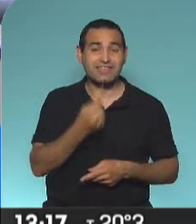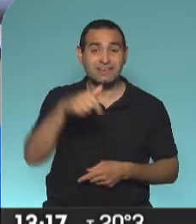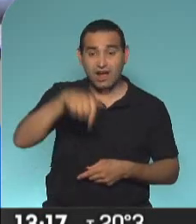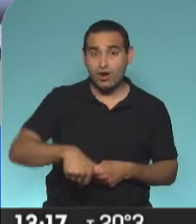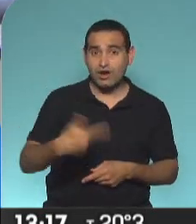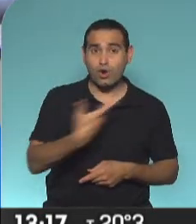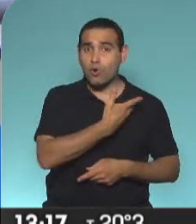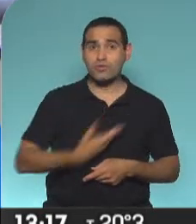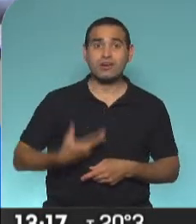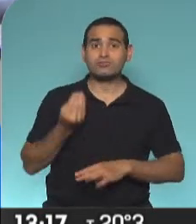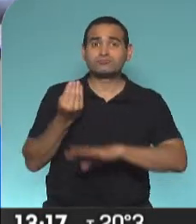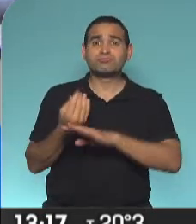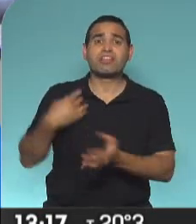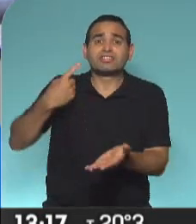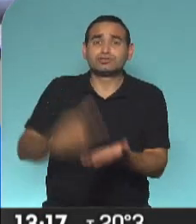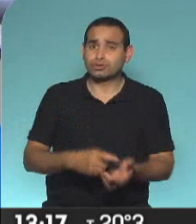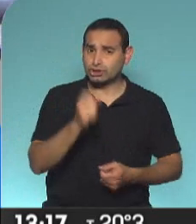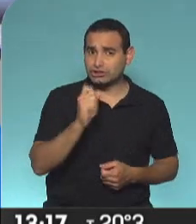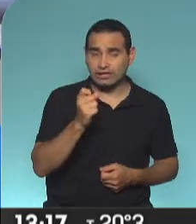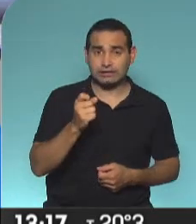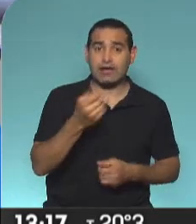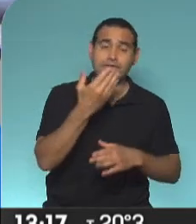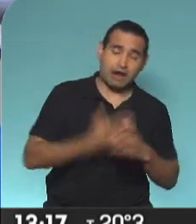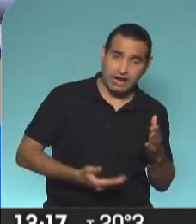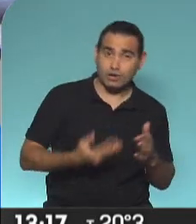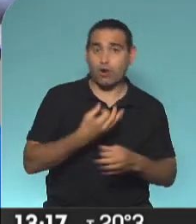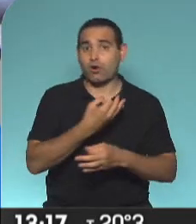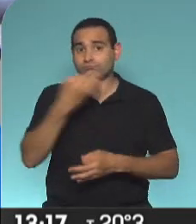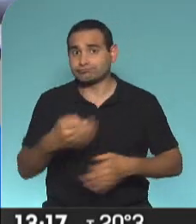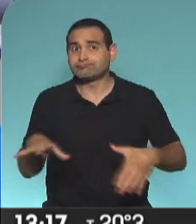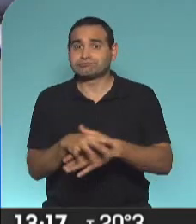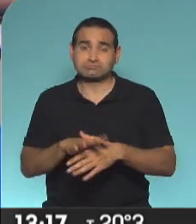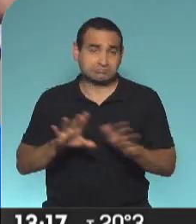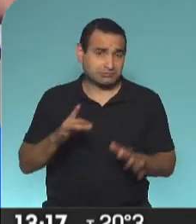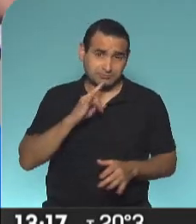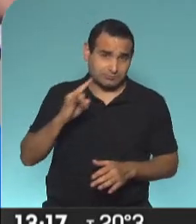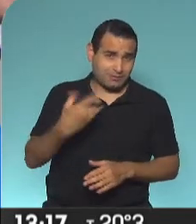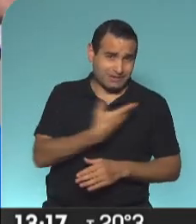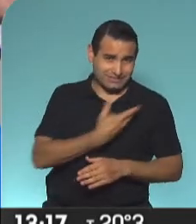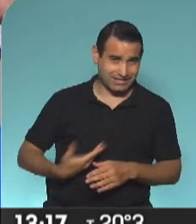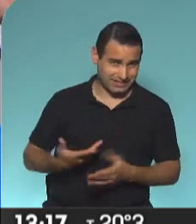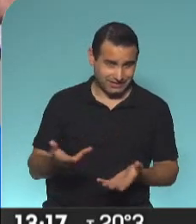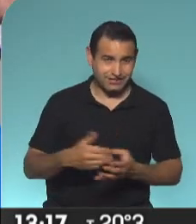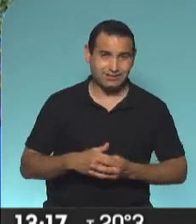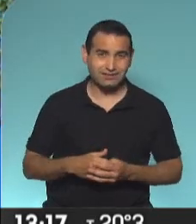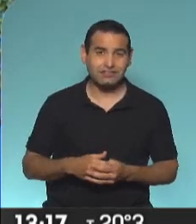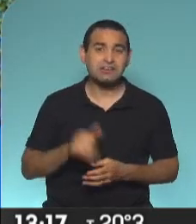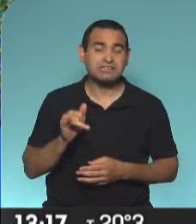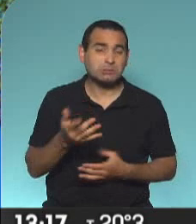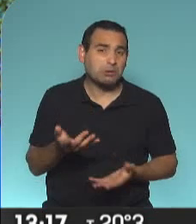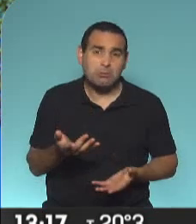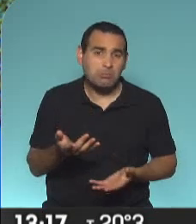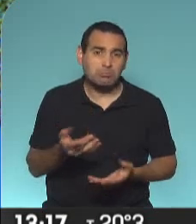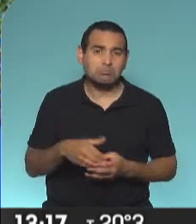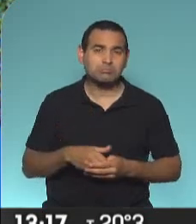presidencialista el que toma las decisiones para bien o por error es el presidente de Está claro, pero eso como, ¿cuál es la lectura, digamos,